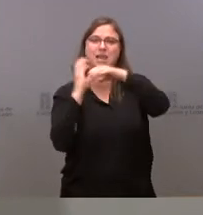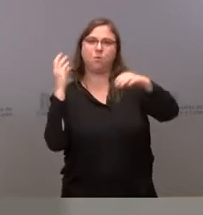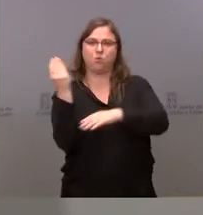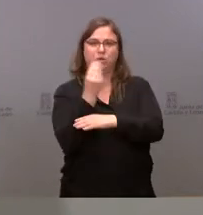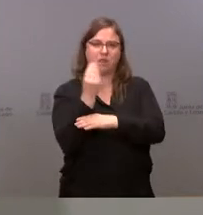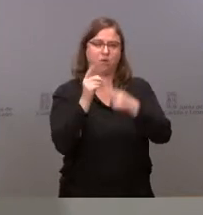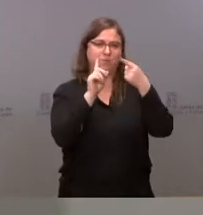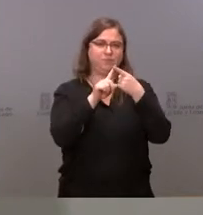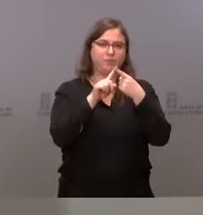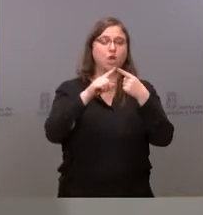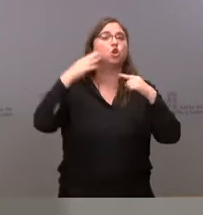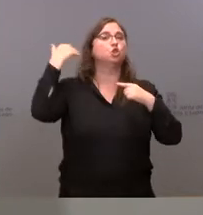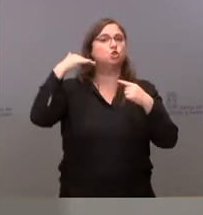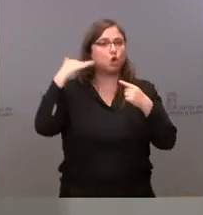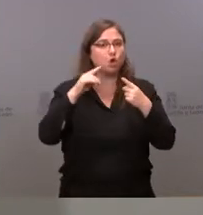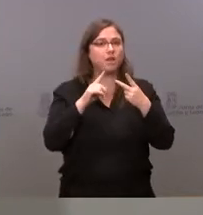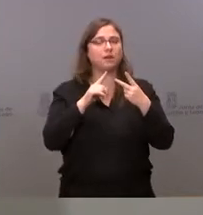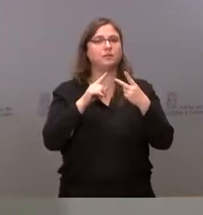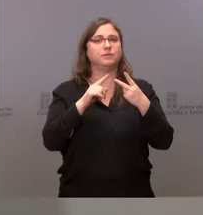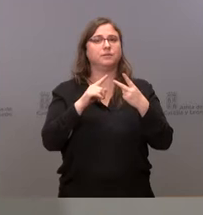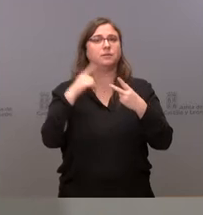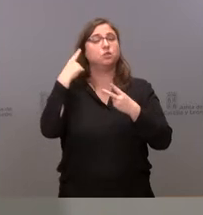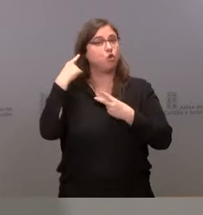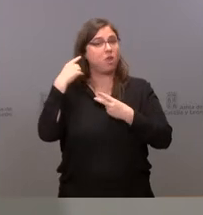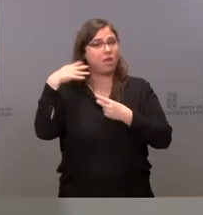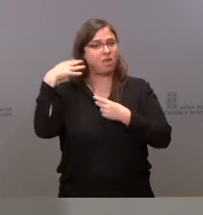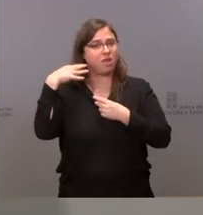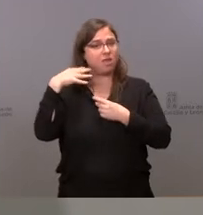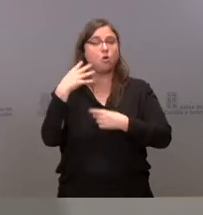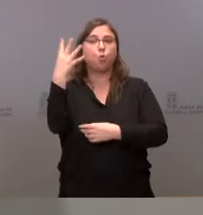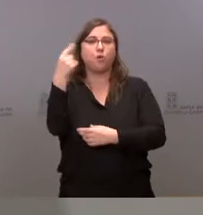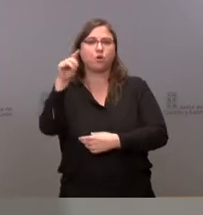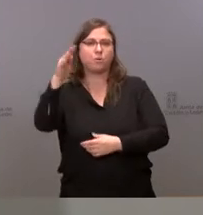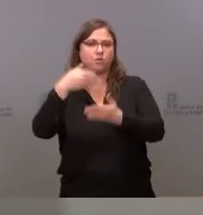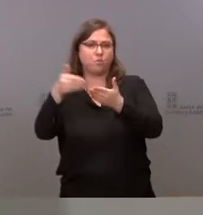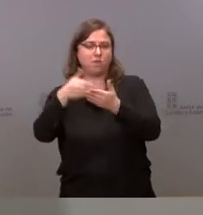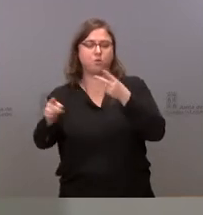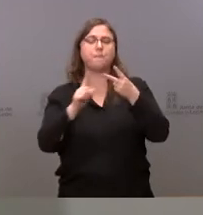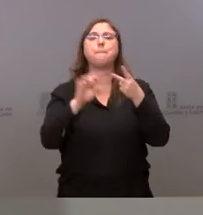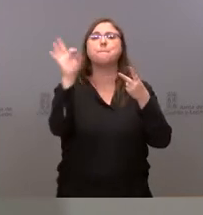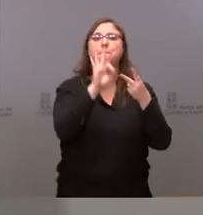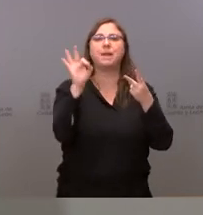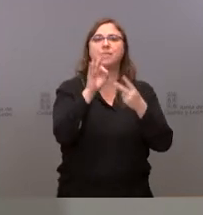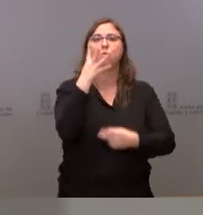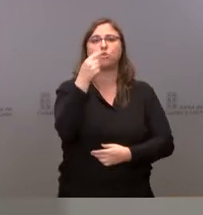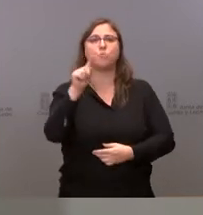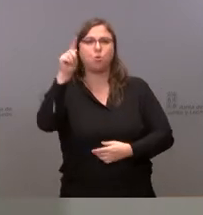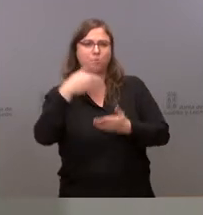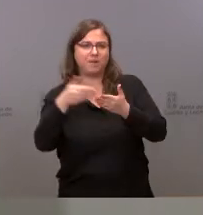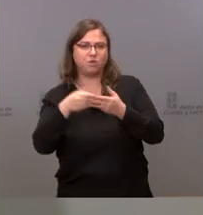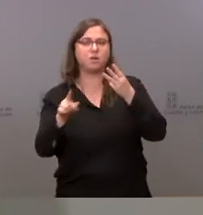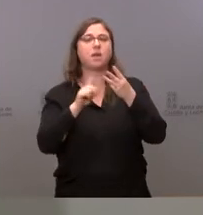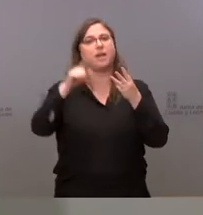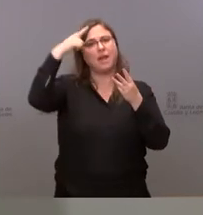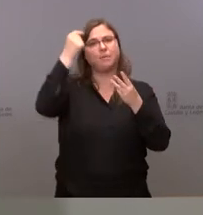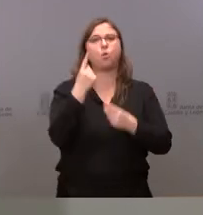La de Soria absorberá 4,4 millones, la de Palencia 4,1 millones y la de